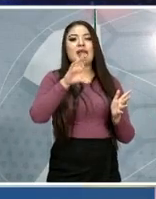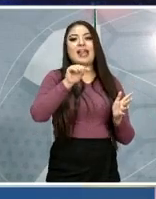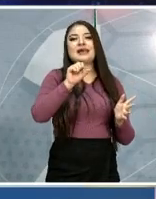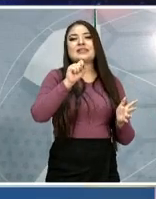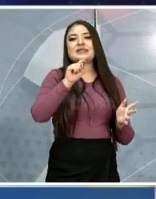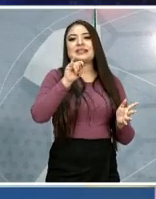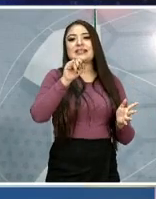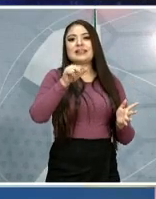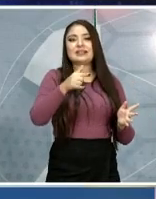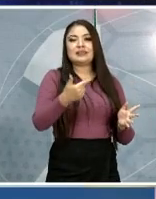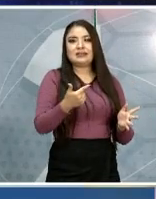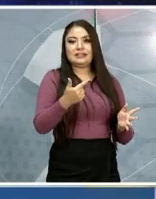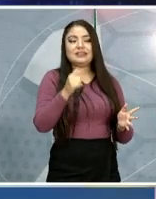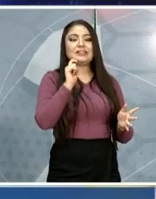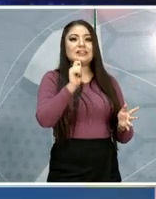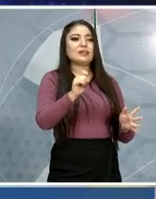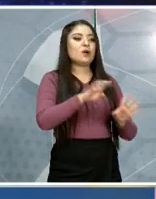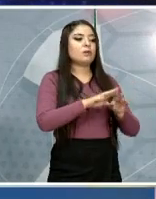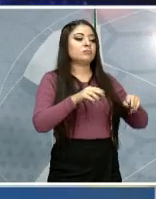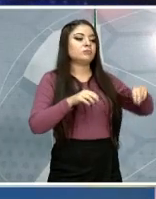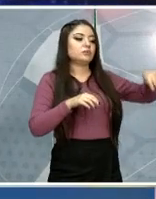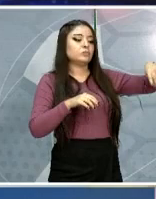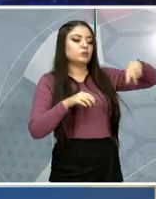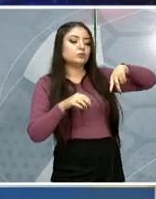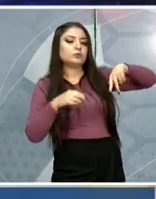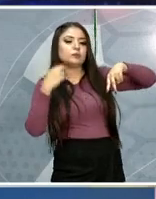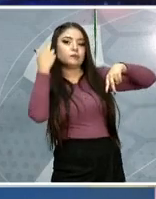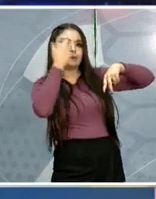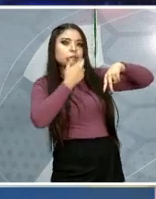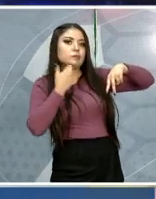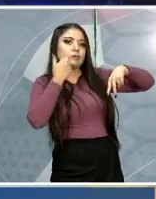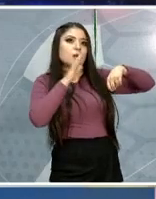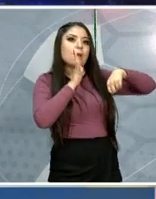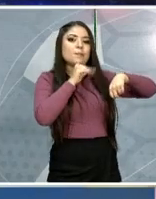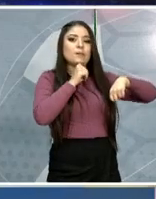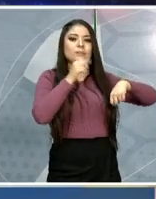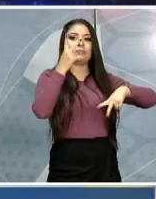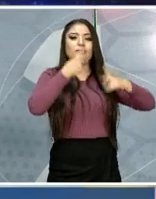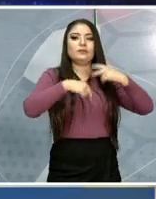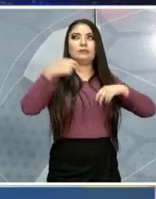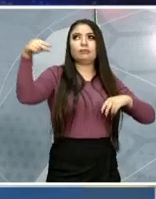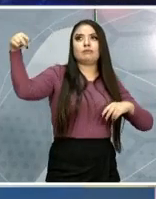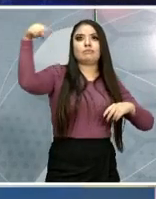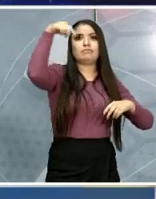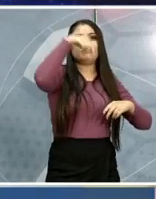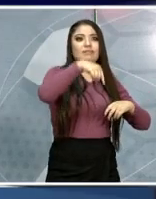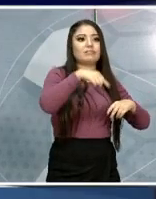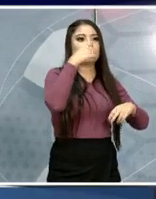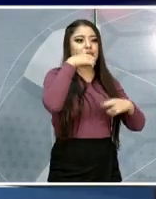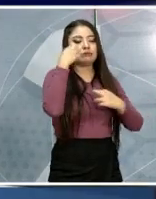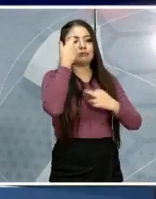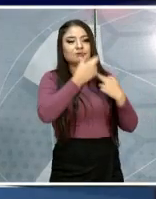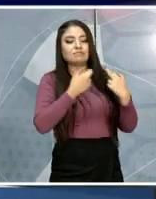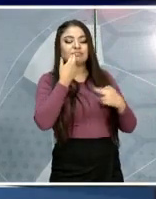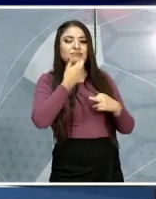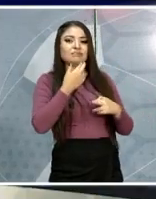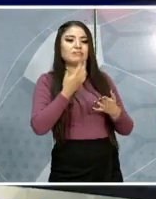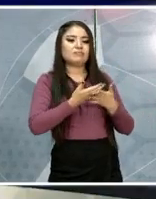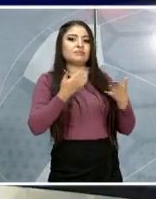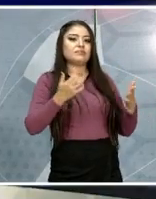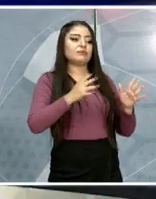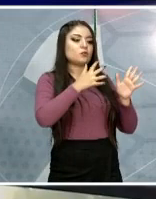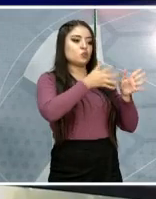porque no podían venir hasta acá a hacer como un certamen, pues. Entonces nos dijeron, tú entras directamente,